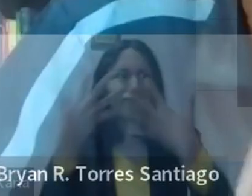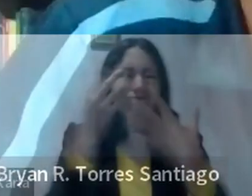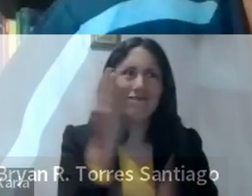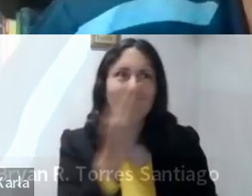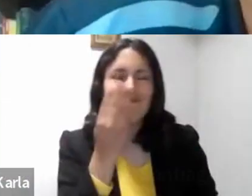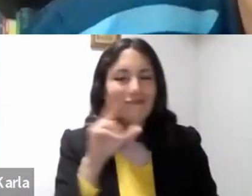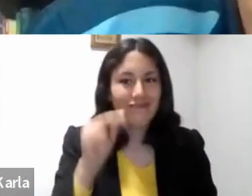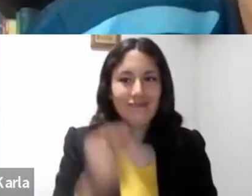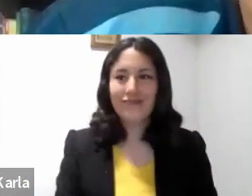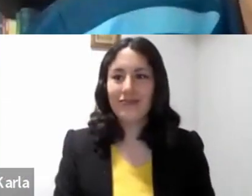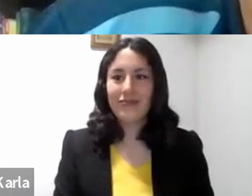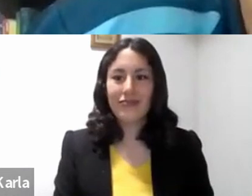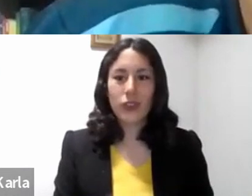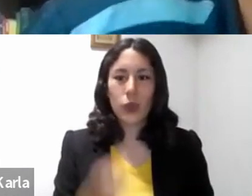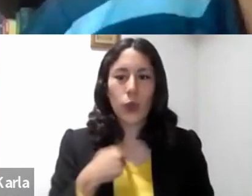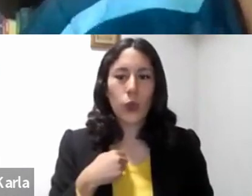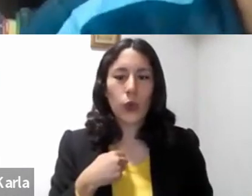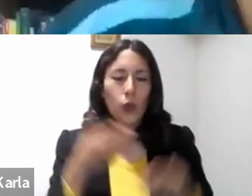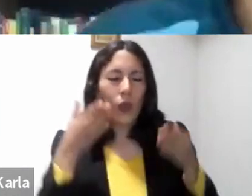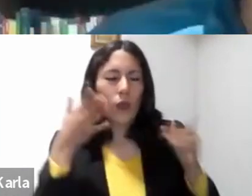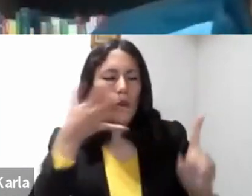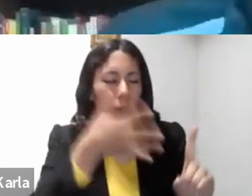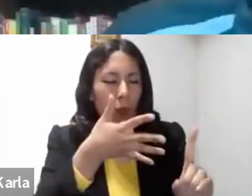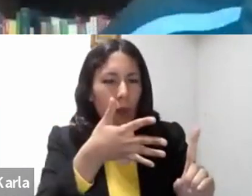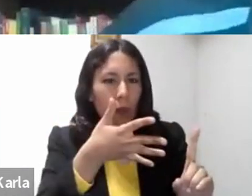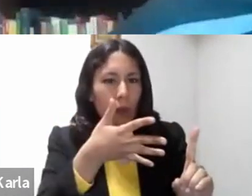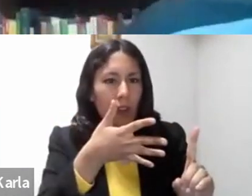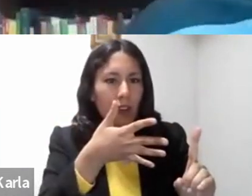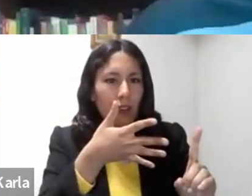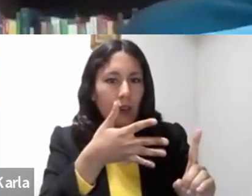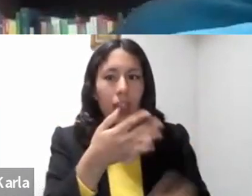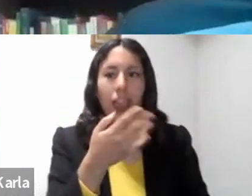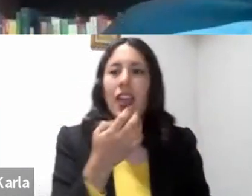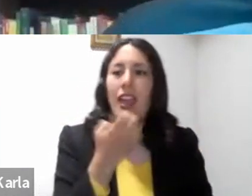Me voy a enfocar en la lectura del Evangelio del Cuarto Domingo de Cuaresma,